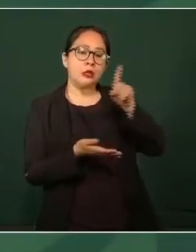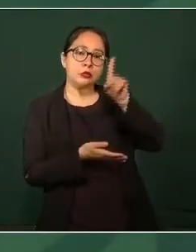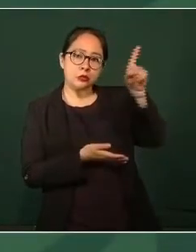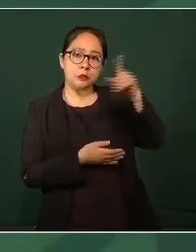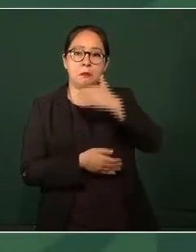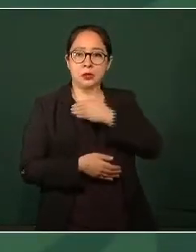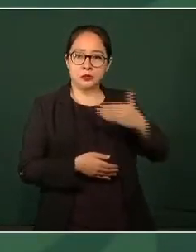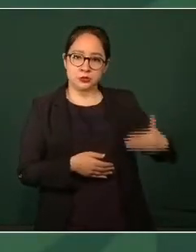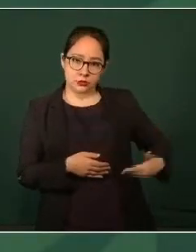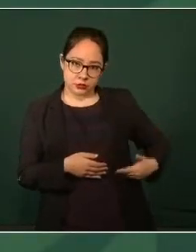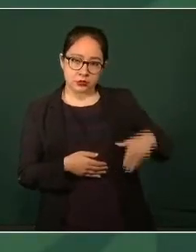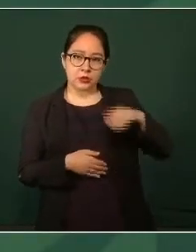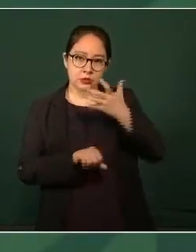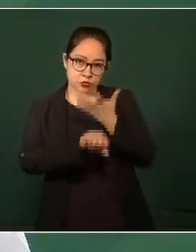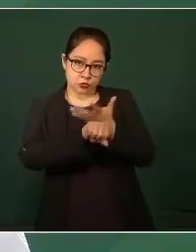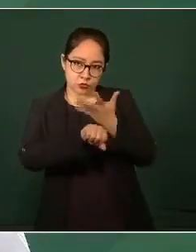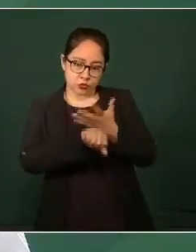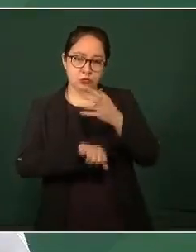por